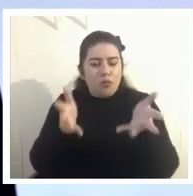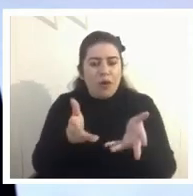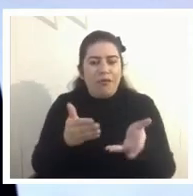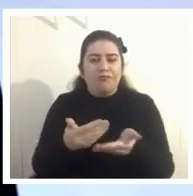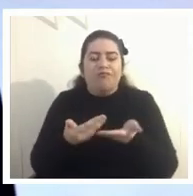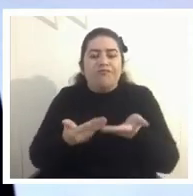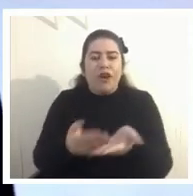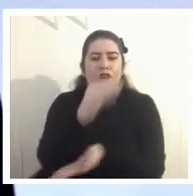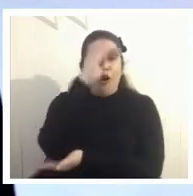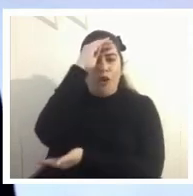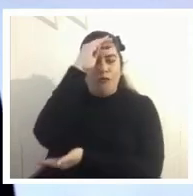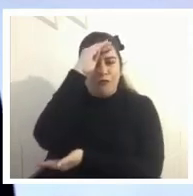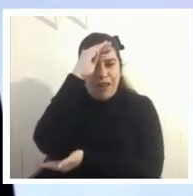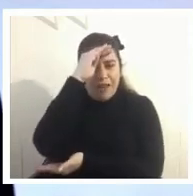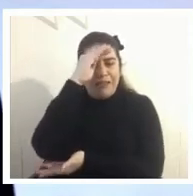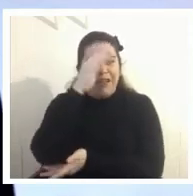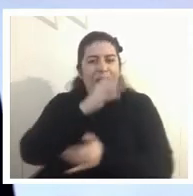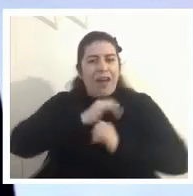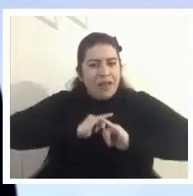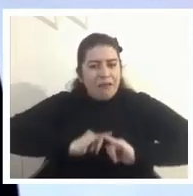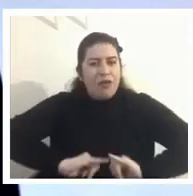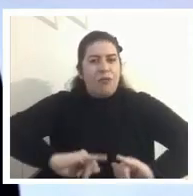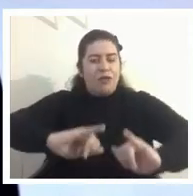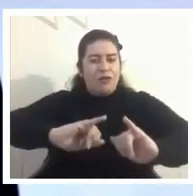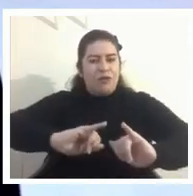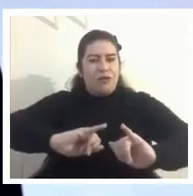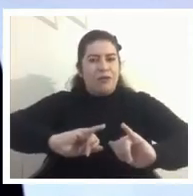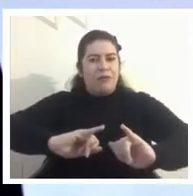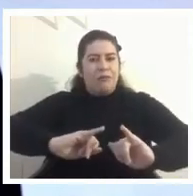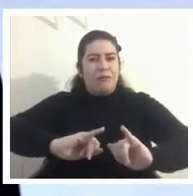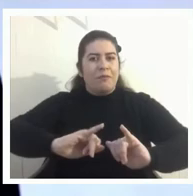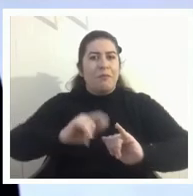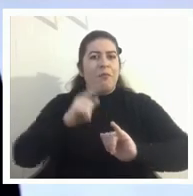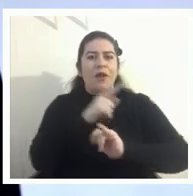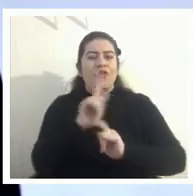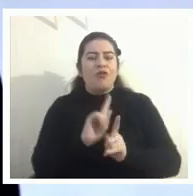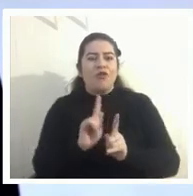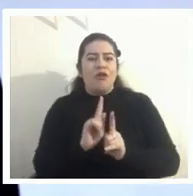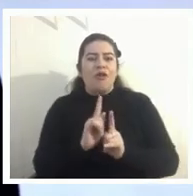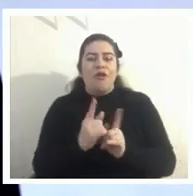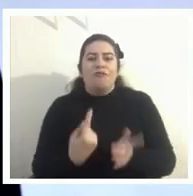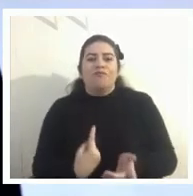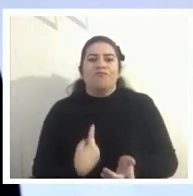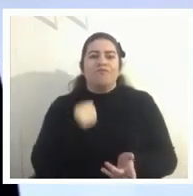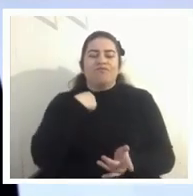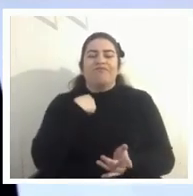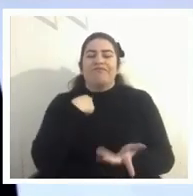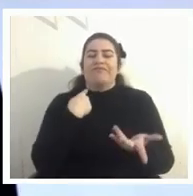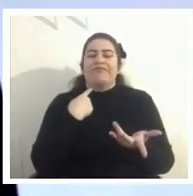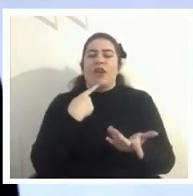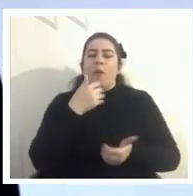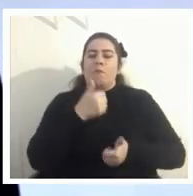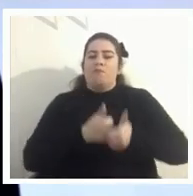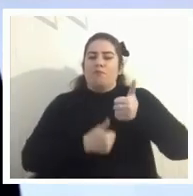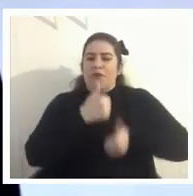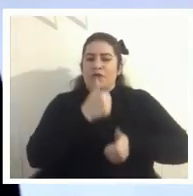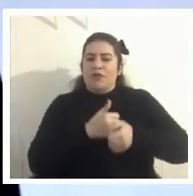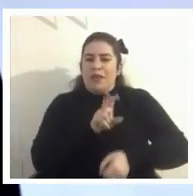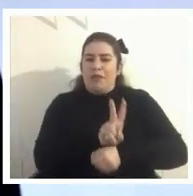que entrega información pero que no daña el desempeño profesional de los docentes y